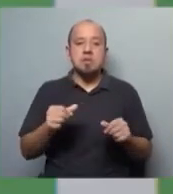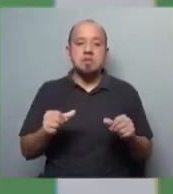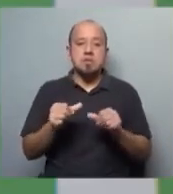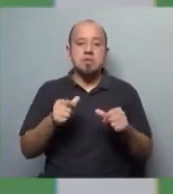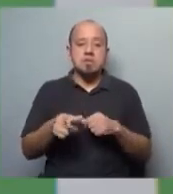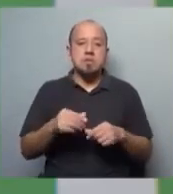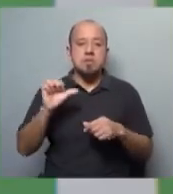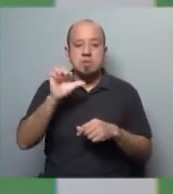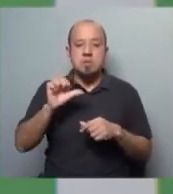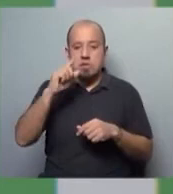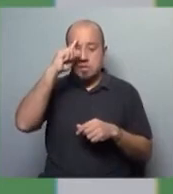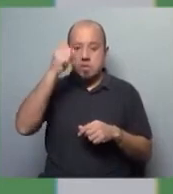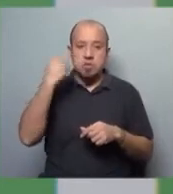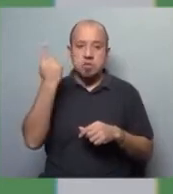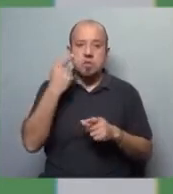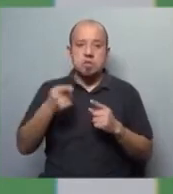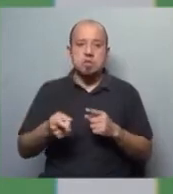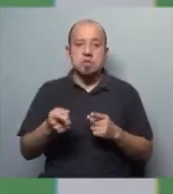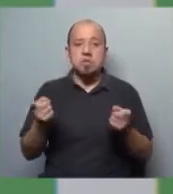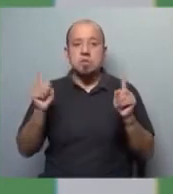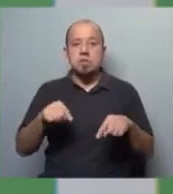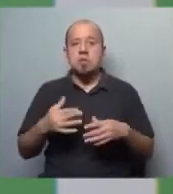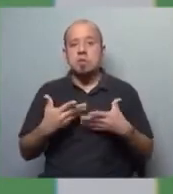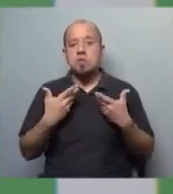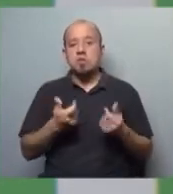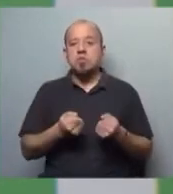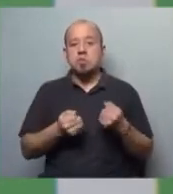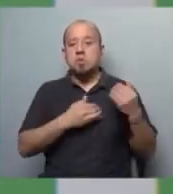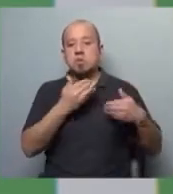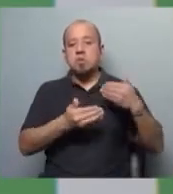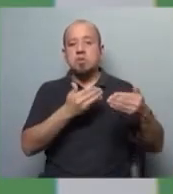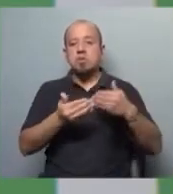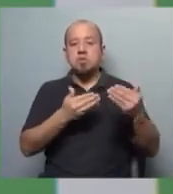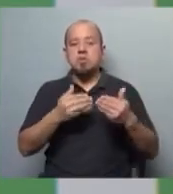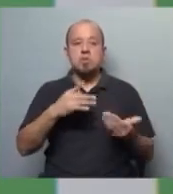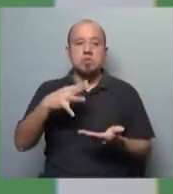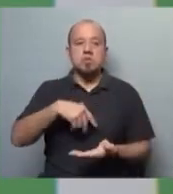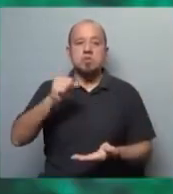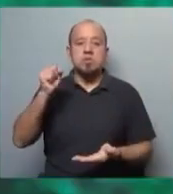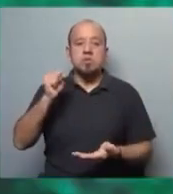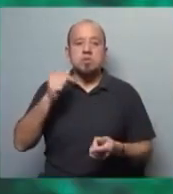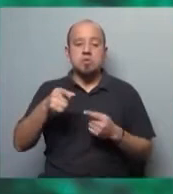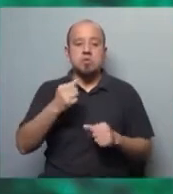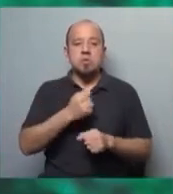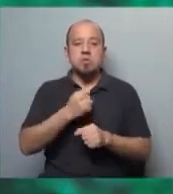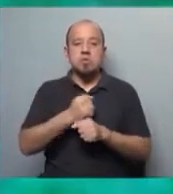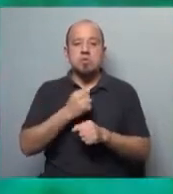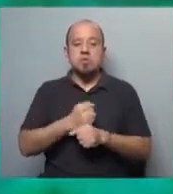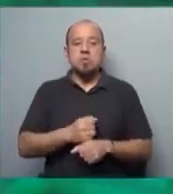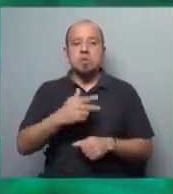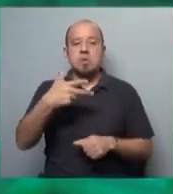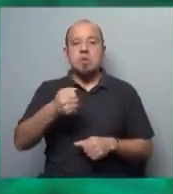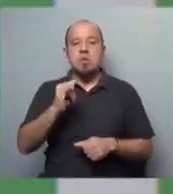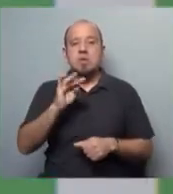empresas internacionales que vienen a ayudar al desarrollo, pero realmente están sacando la sangre de los trabajadores y trabajadoras haitianas.